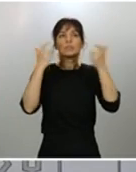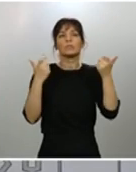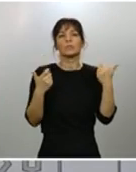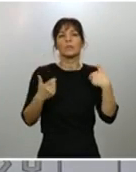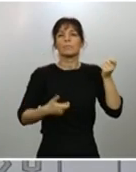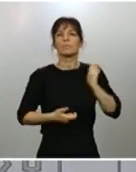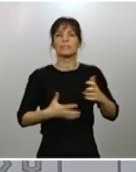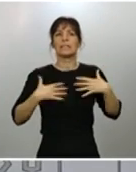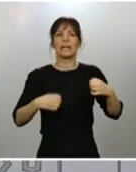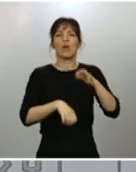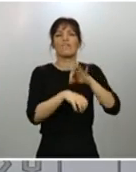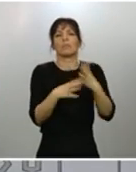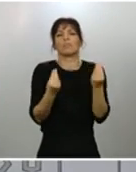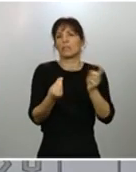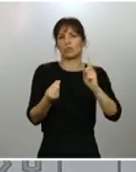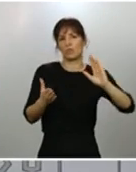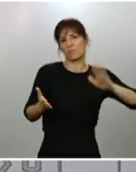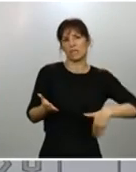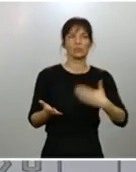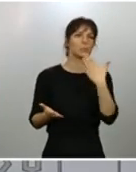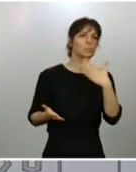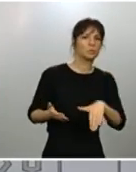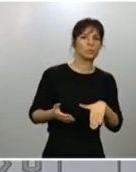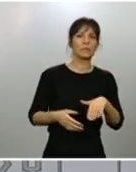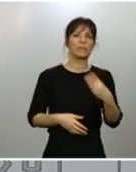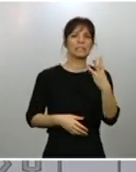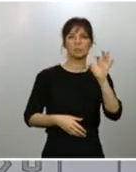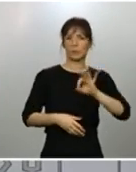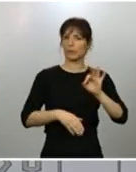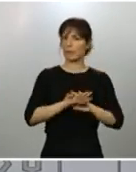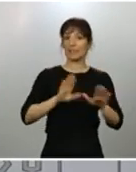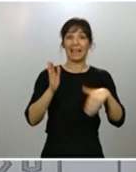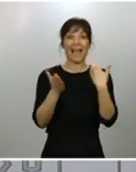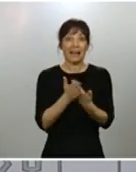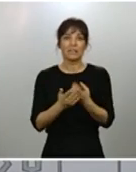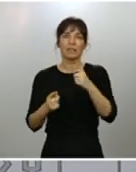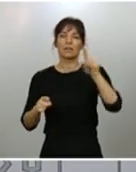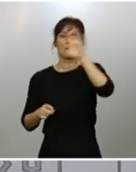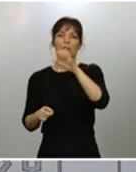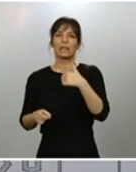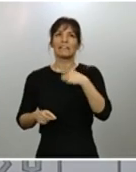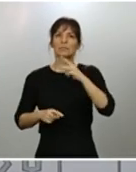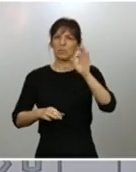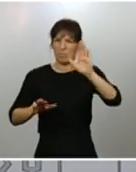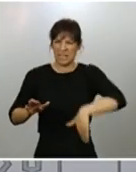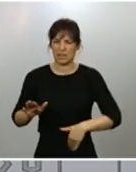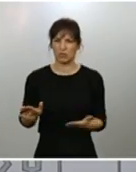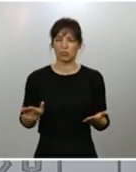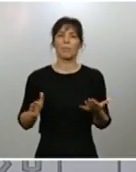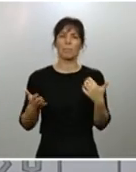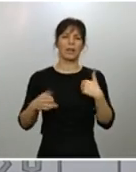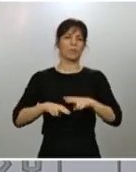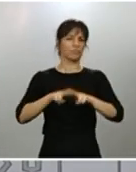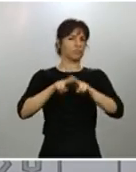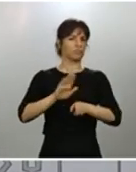sanitario de alrededor del 3% y en algunas incluso más bajas. Esta verabilidad la seguiremos observando. Cuando tengamos